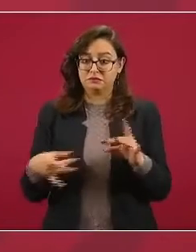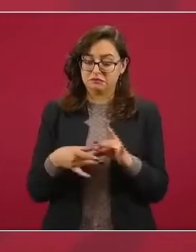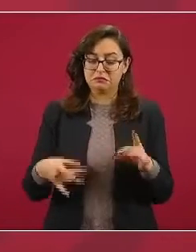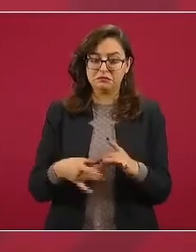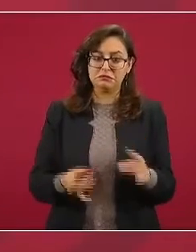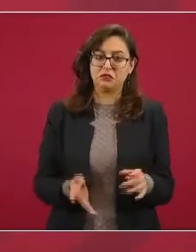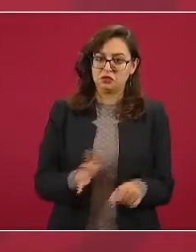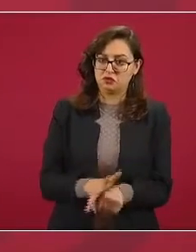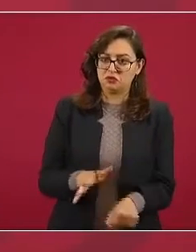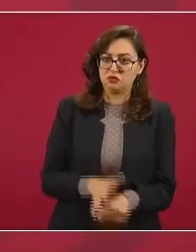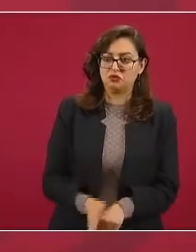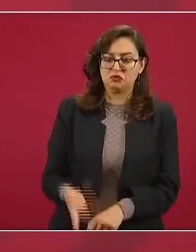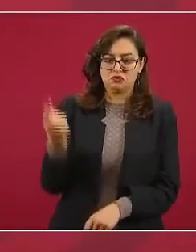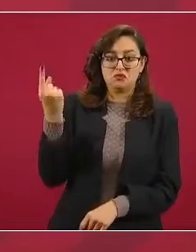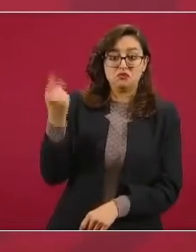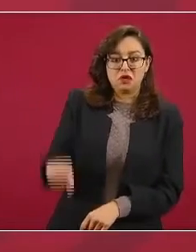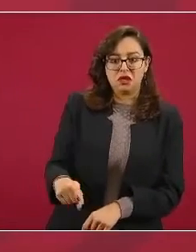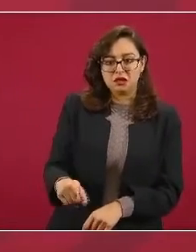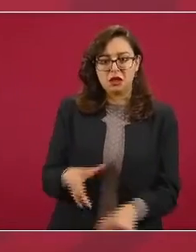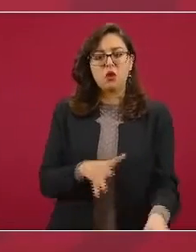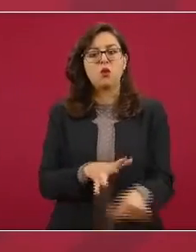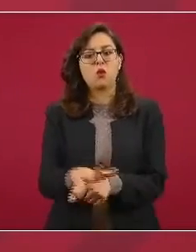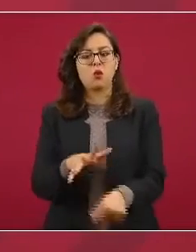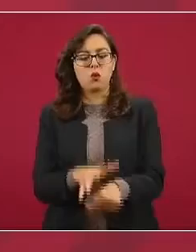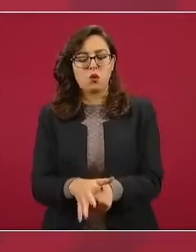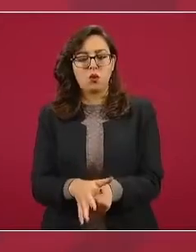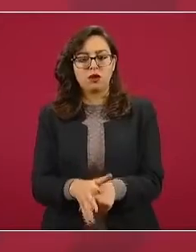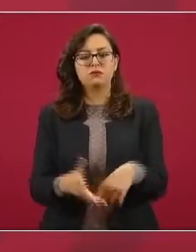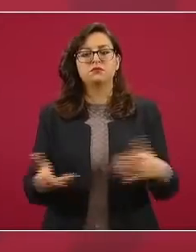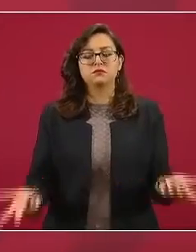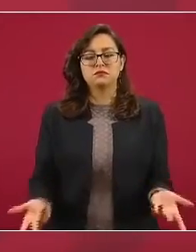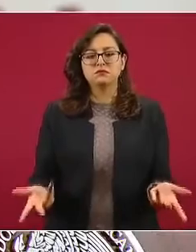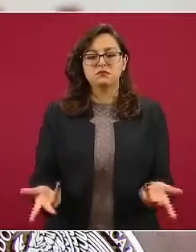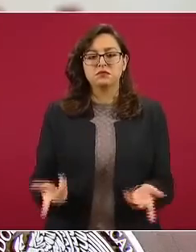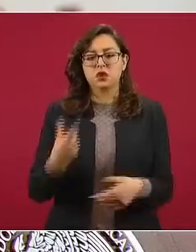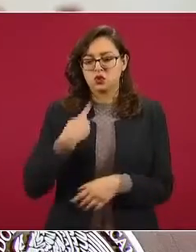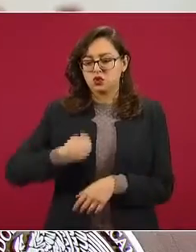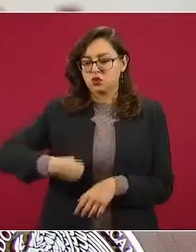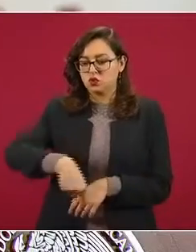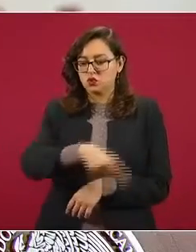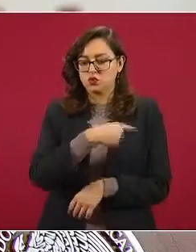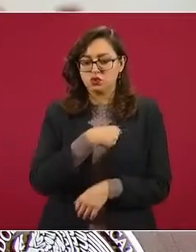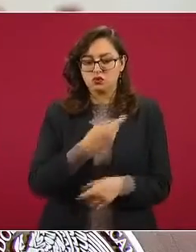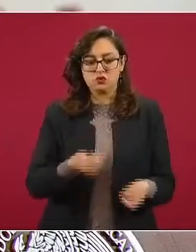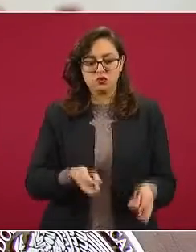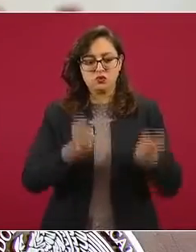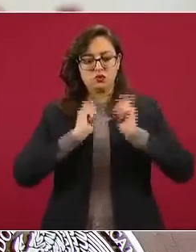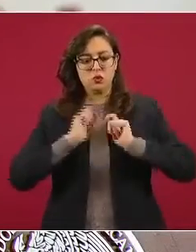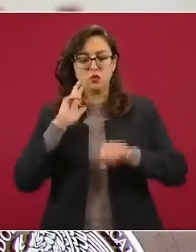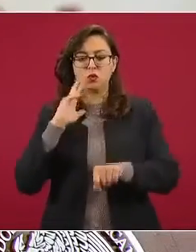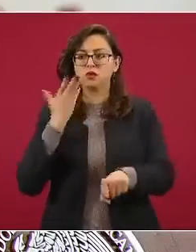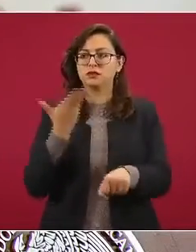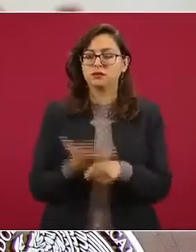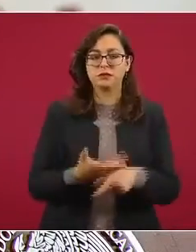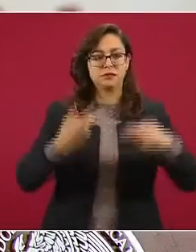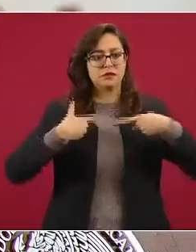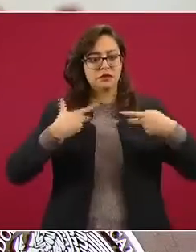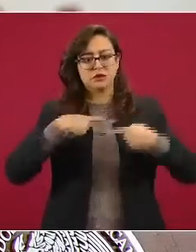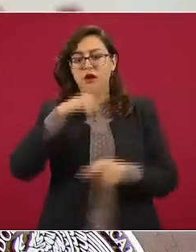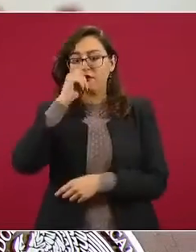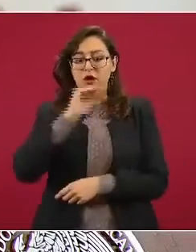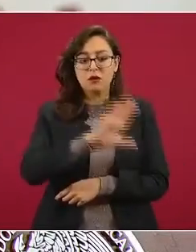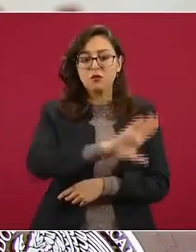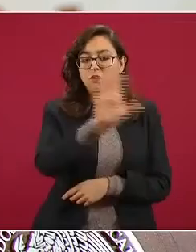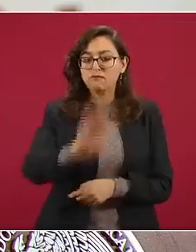hemos fortalecido el objetivo de disminuir los fallecimientos con varias acciones. Una de ellas es basada en la